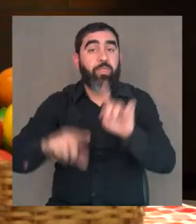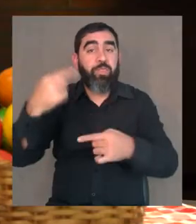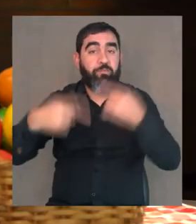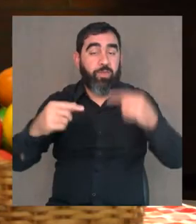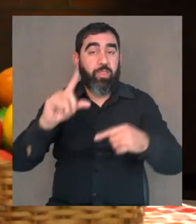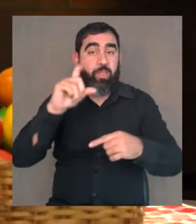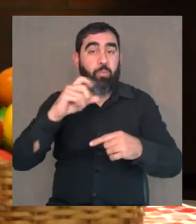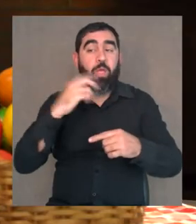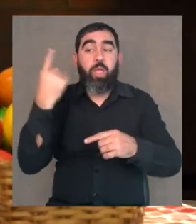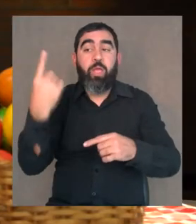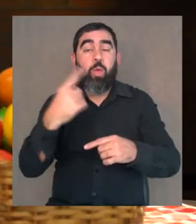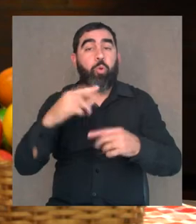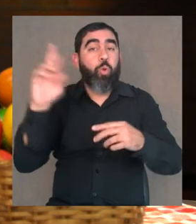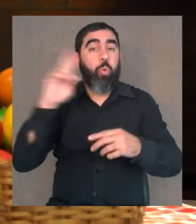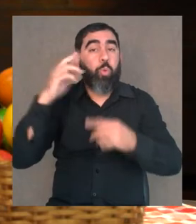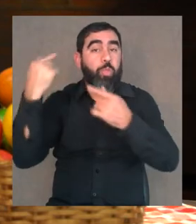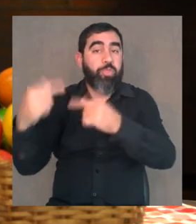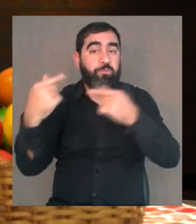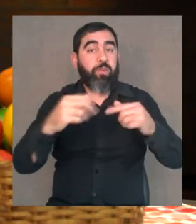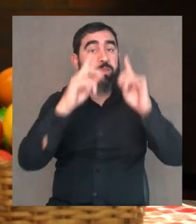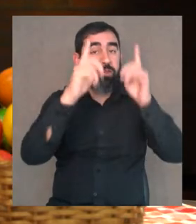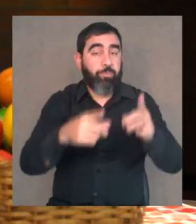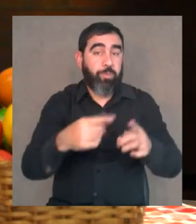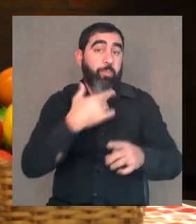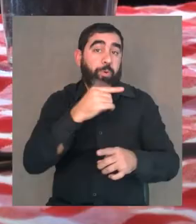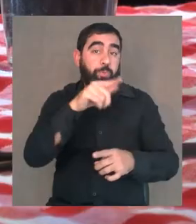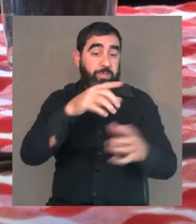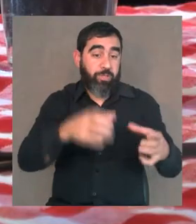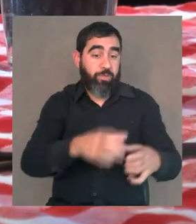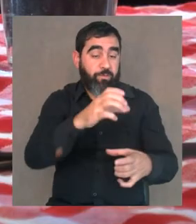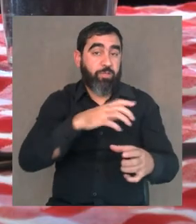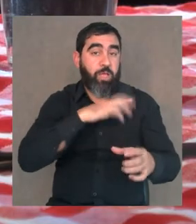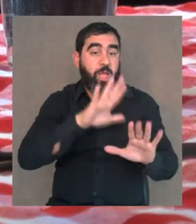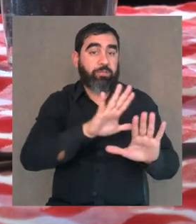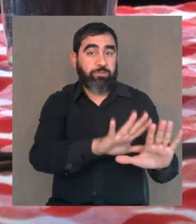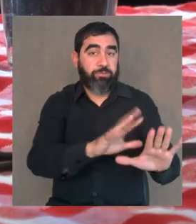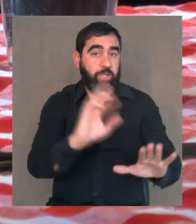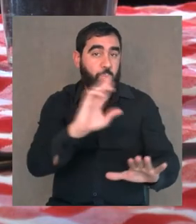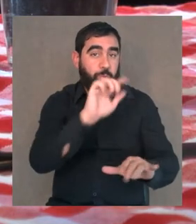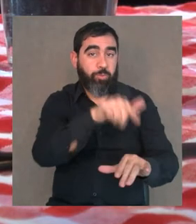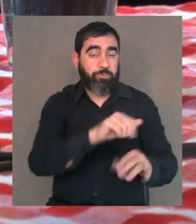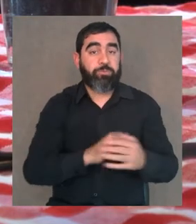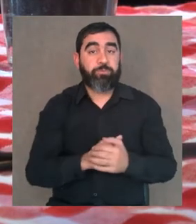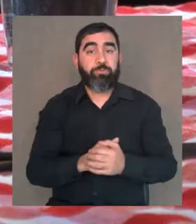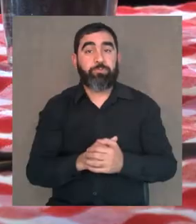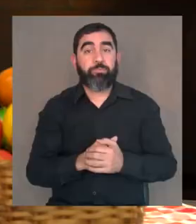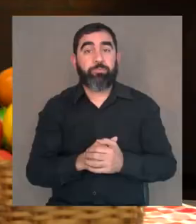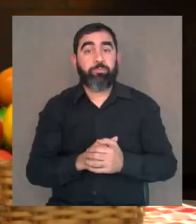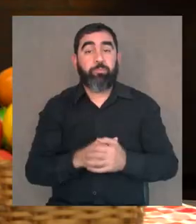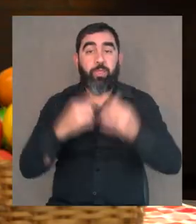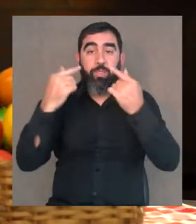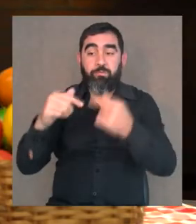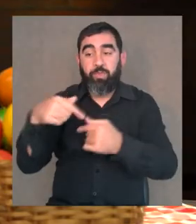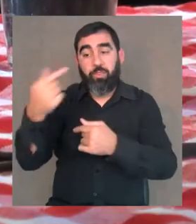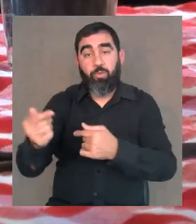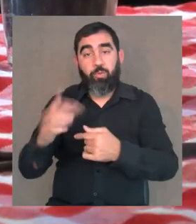para que saque un sonido diferente a cada uno. Por ejemplo, este vaso suena